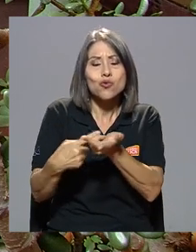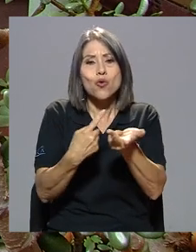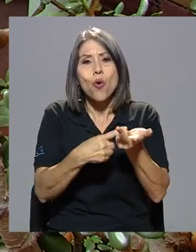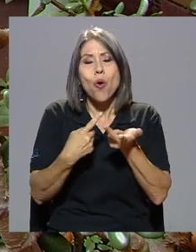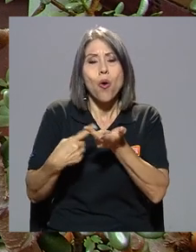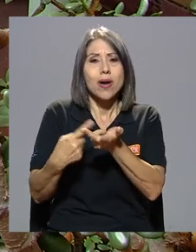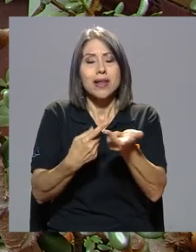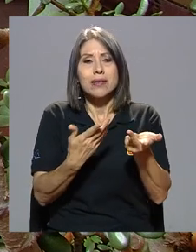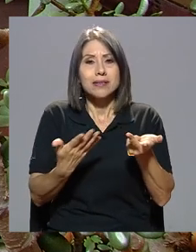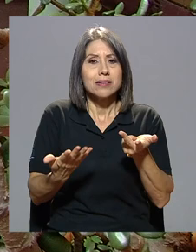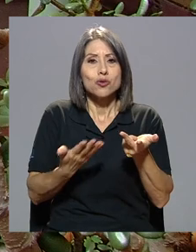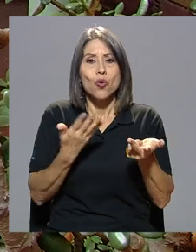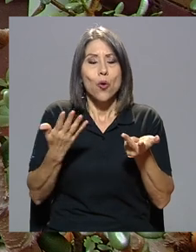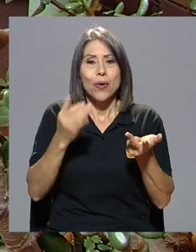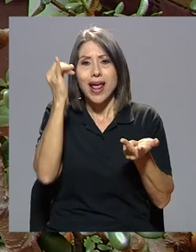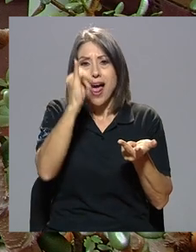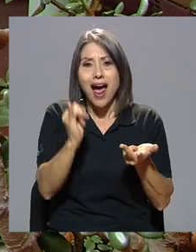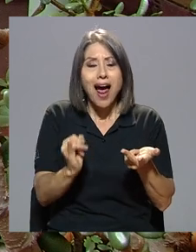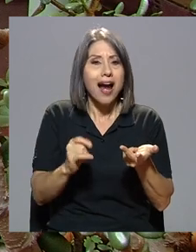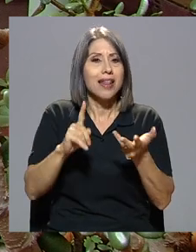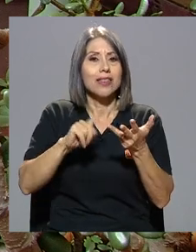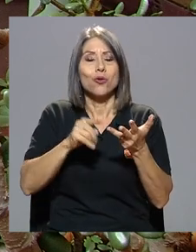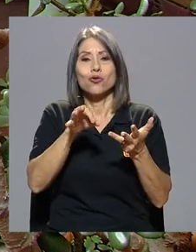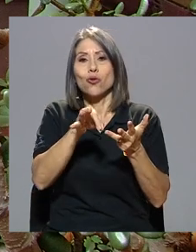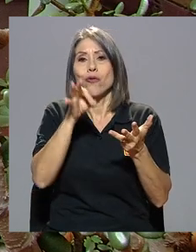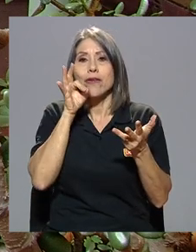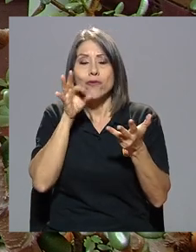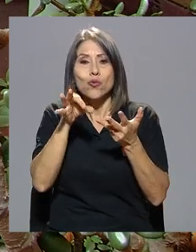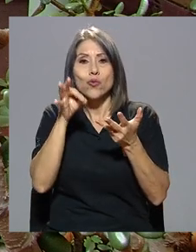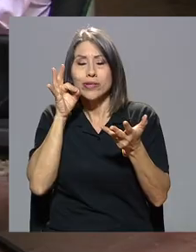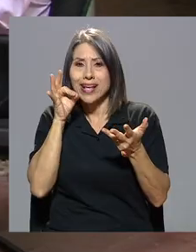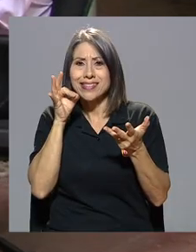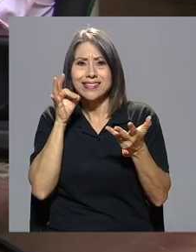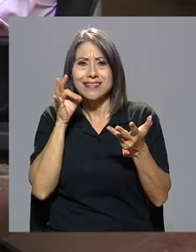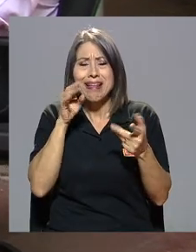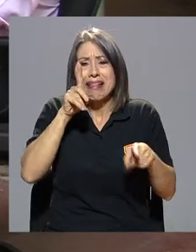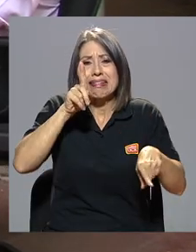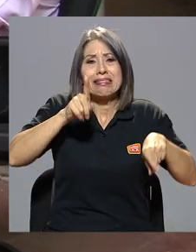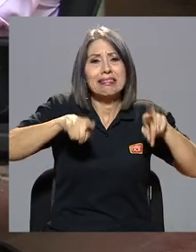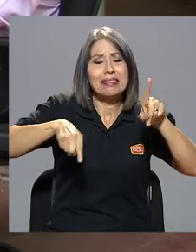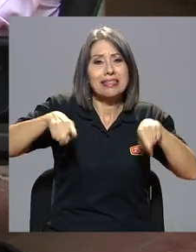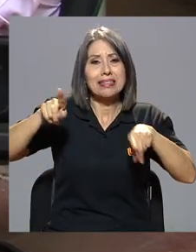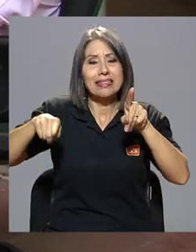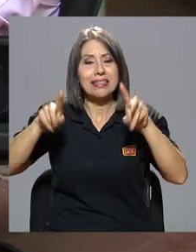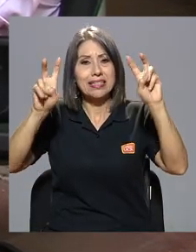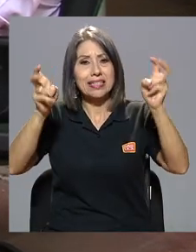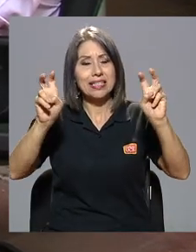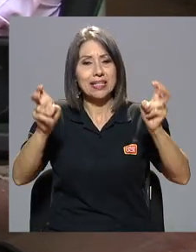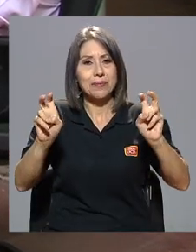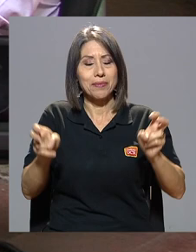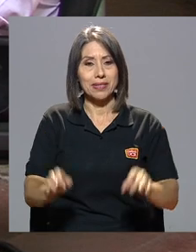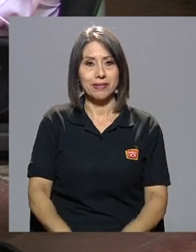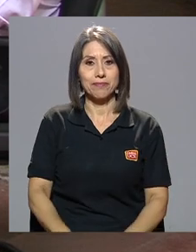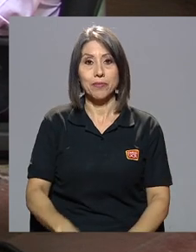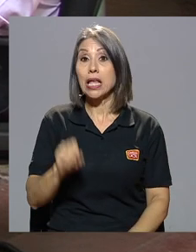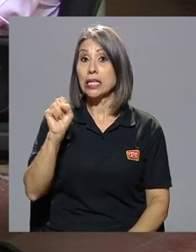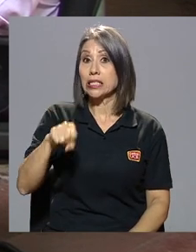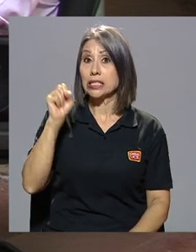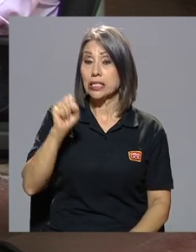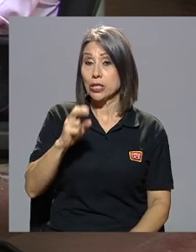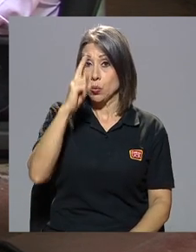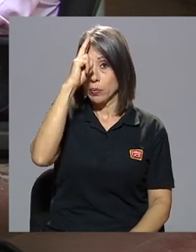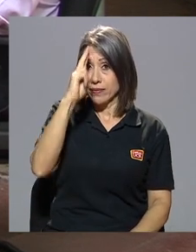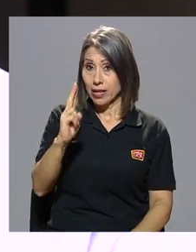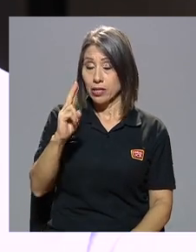sobre arte o sobre frutas. Los temas más variados. Sí, un